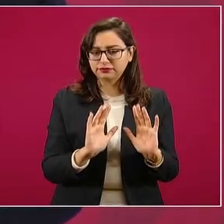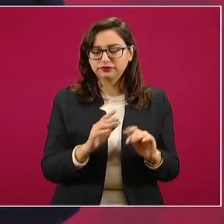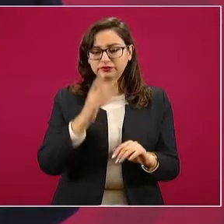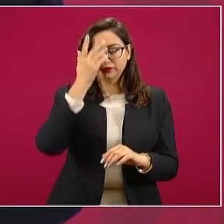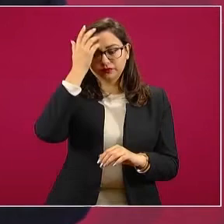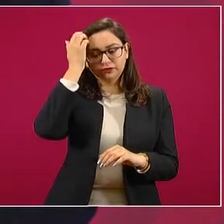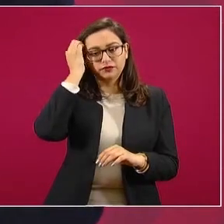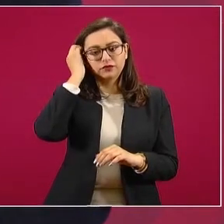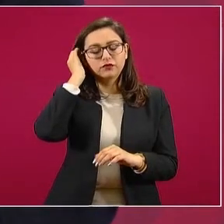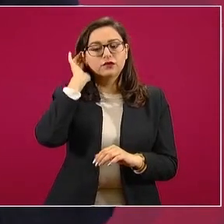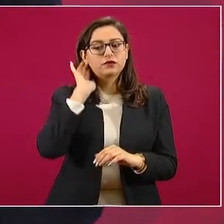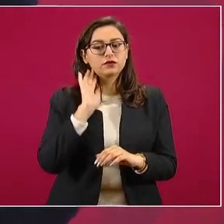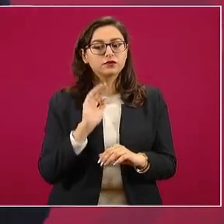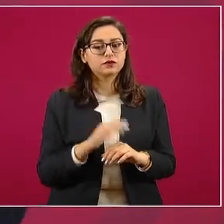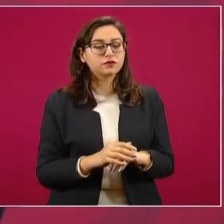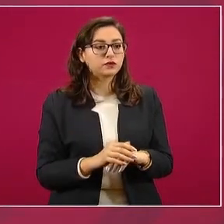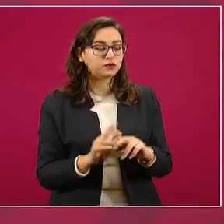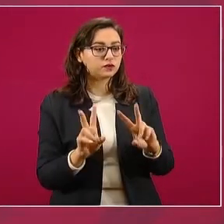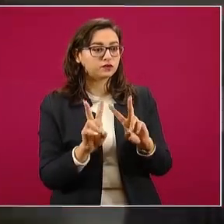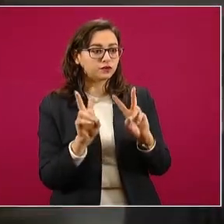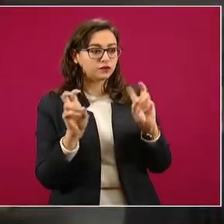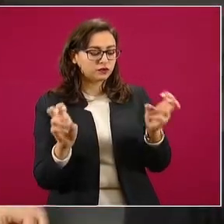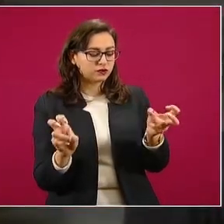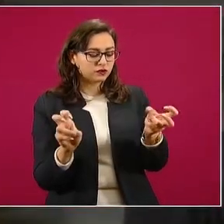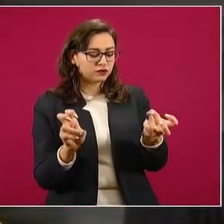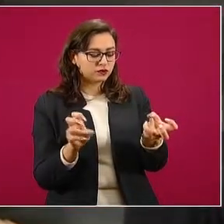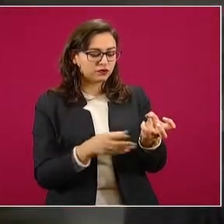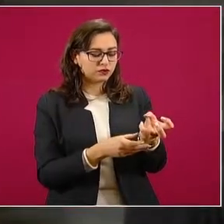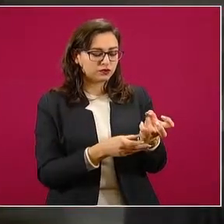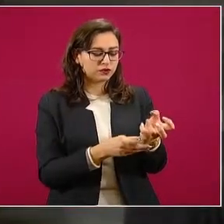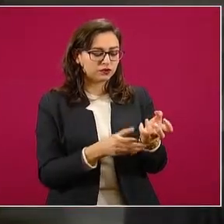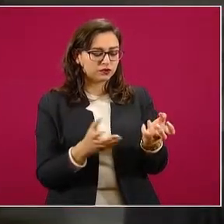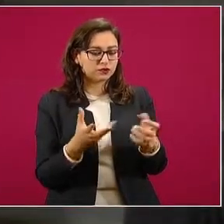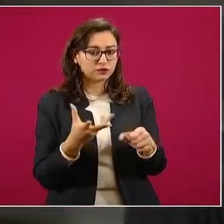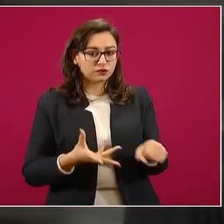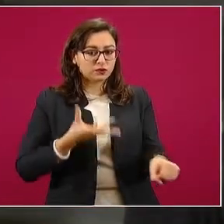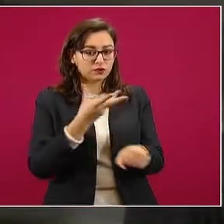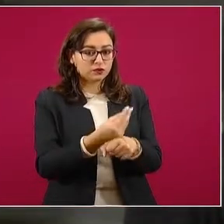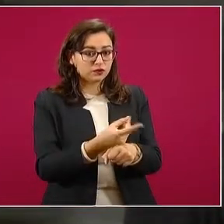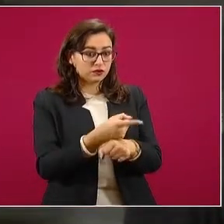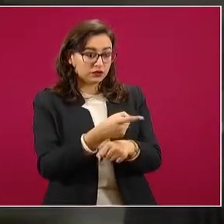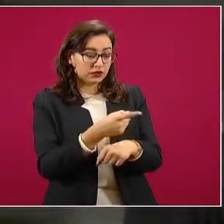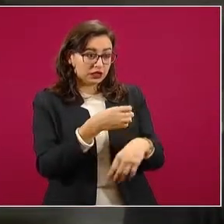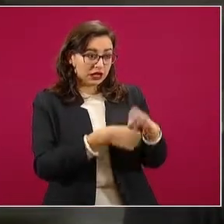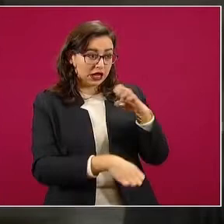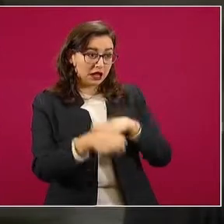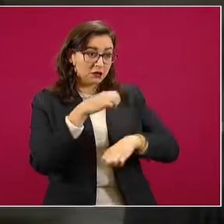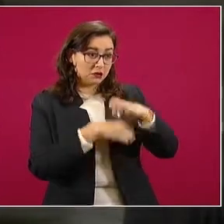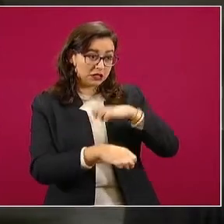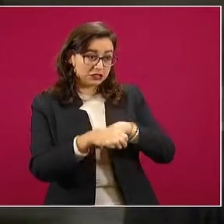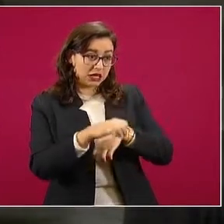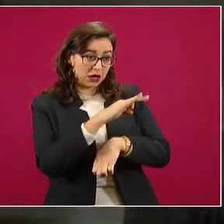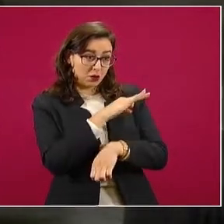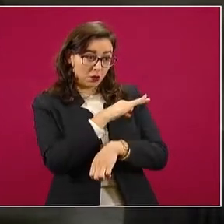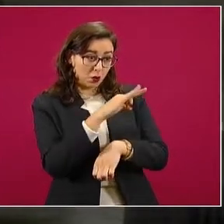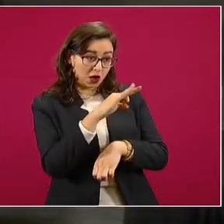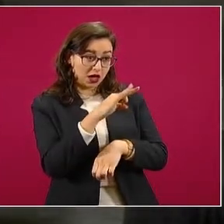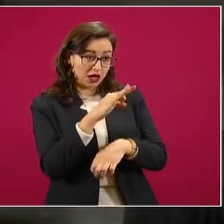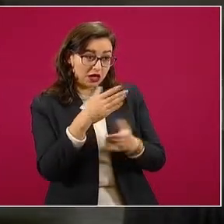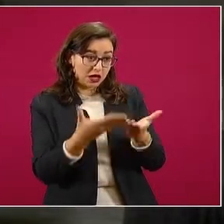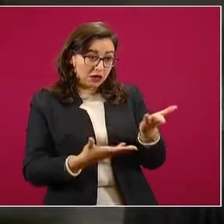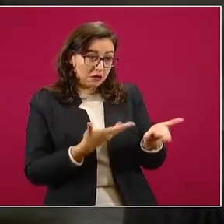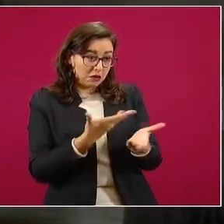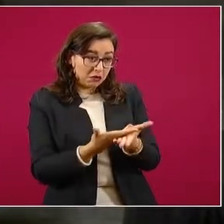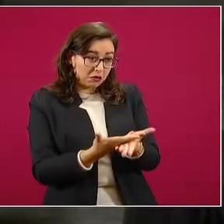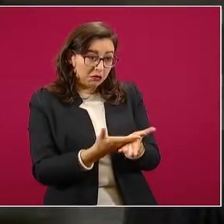¿Agregarían entonces esta parte de siempre y cuando la empresa en cuestión justifique los pagos a que se están haciendo a los empleados, se